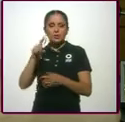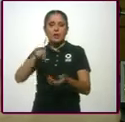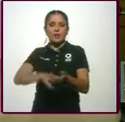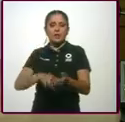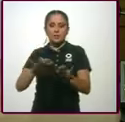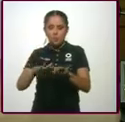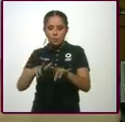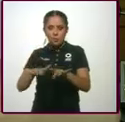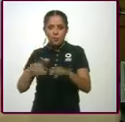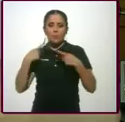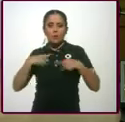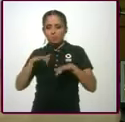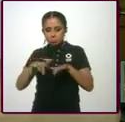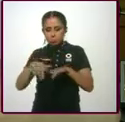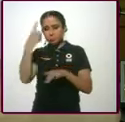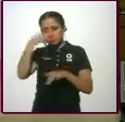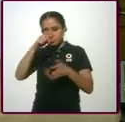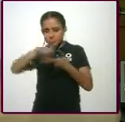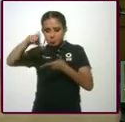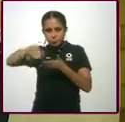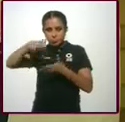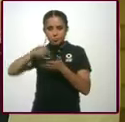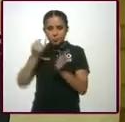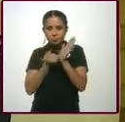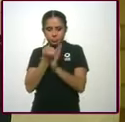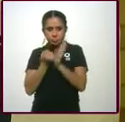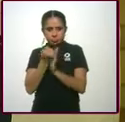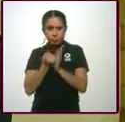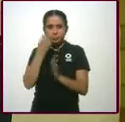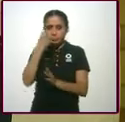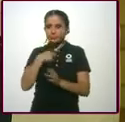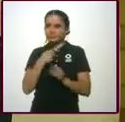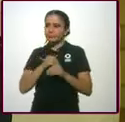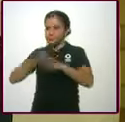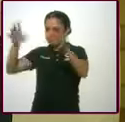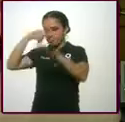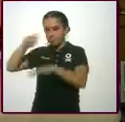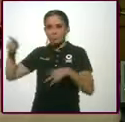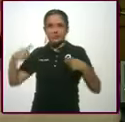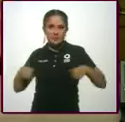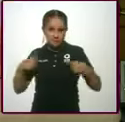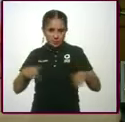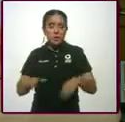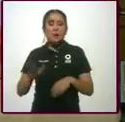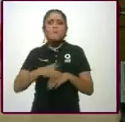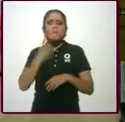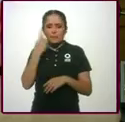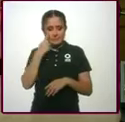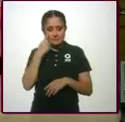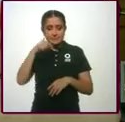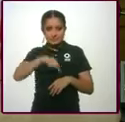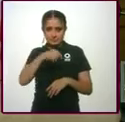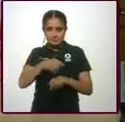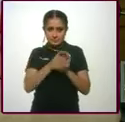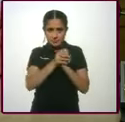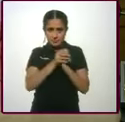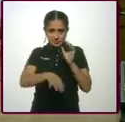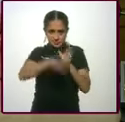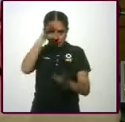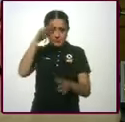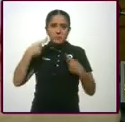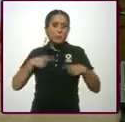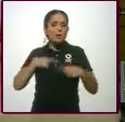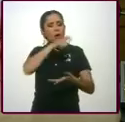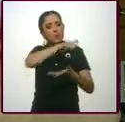trabajando para acercarle eso a la gente. ¿Qué es lo que está pasando? La Lotería Nacional, el comprador tradicional